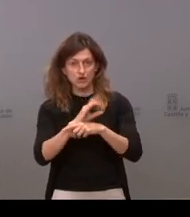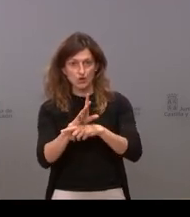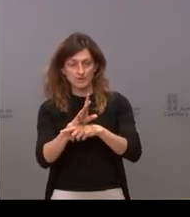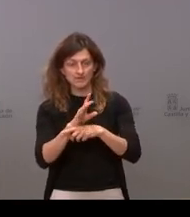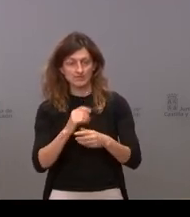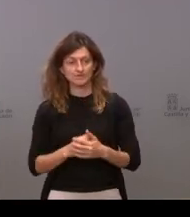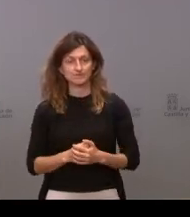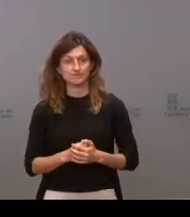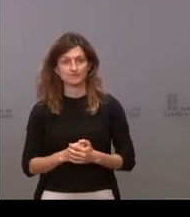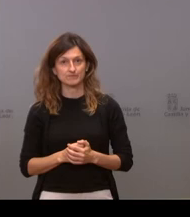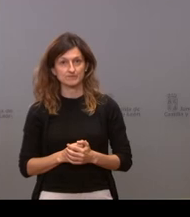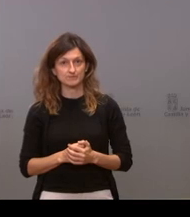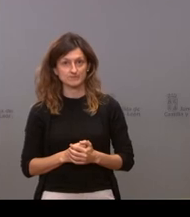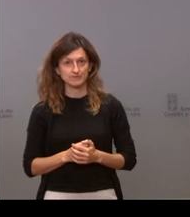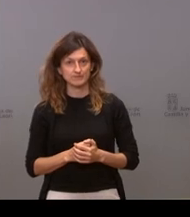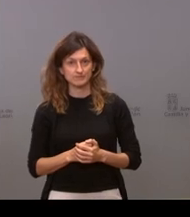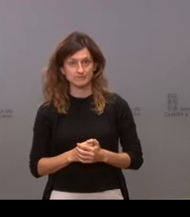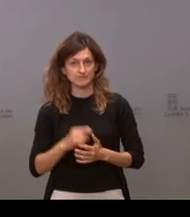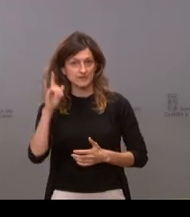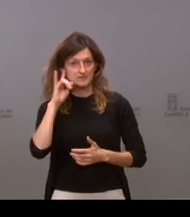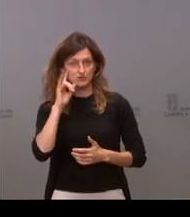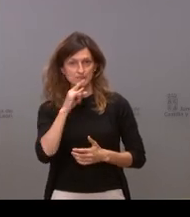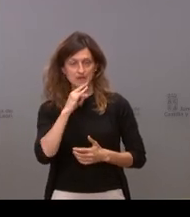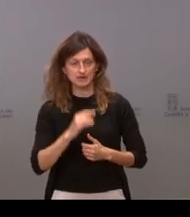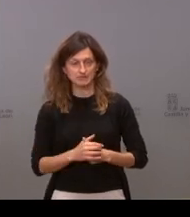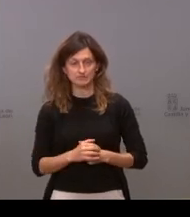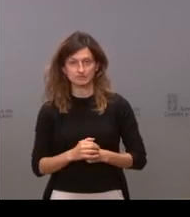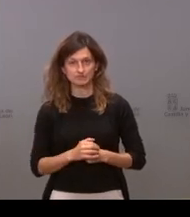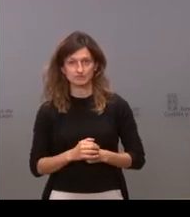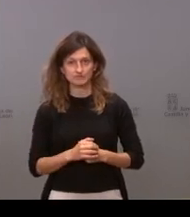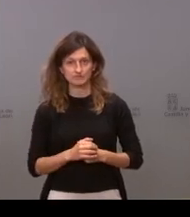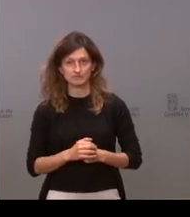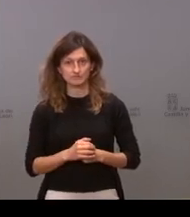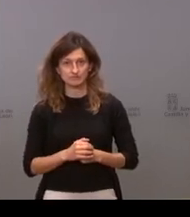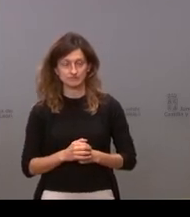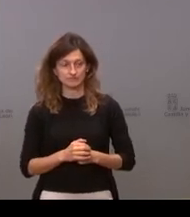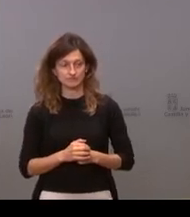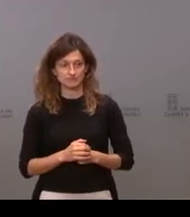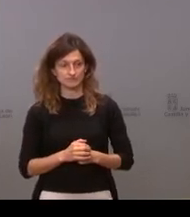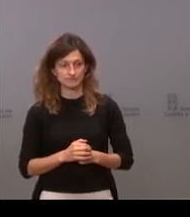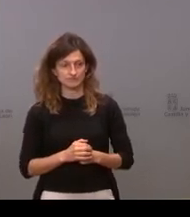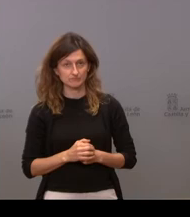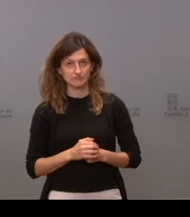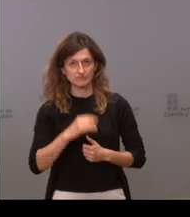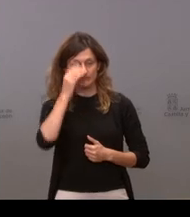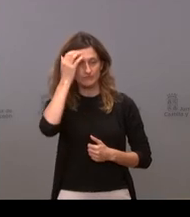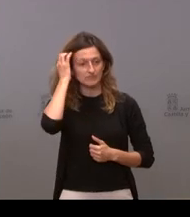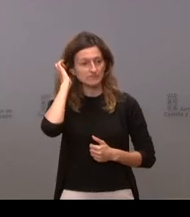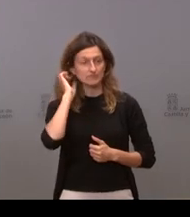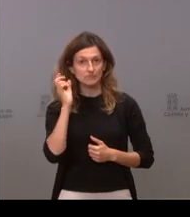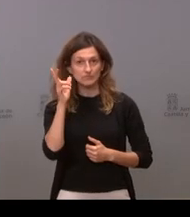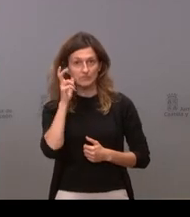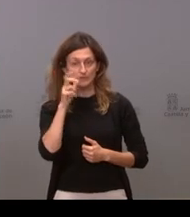me parece que no va a ser